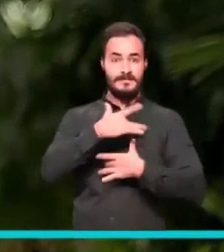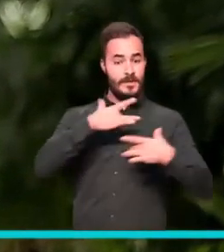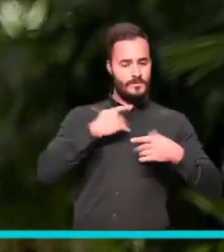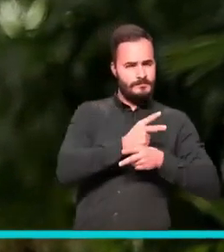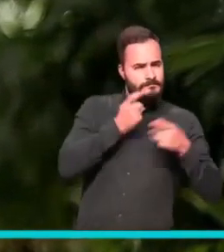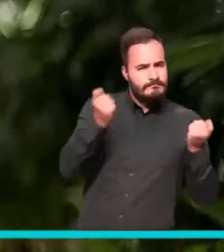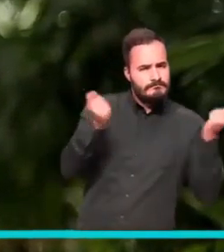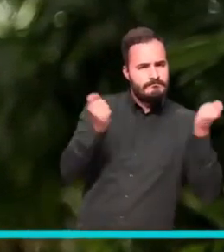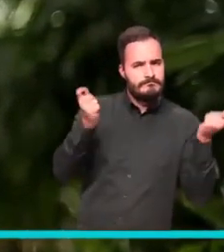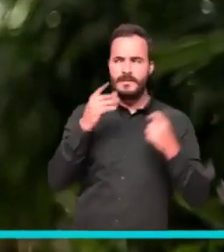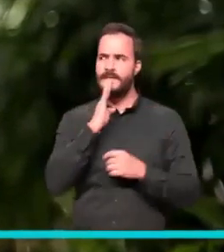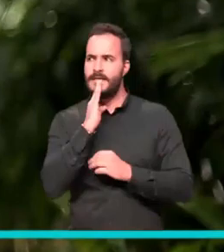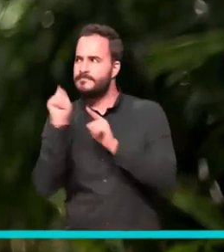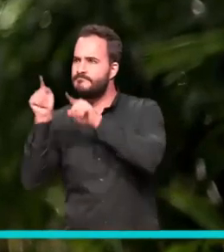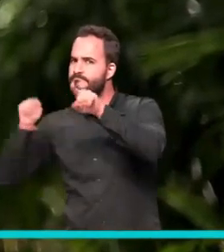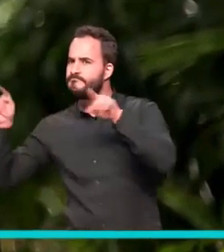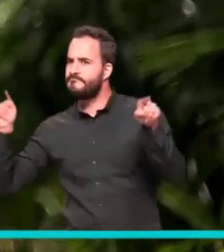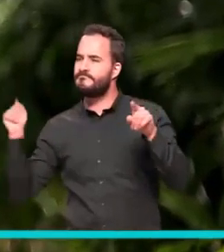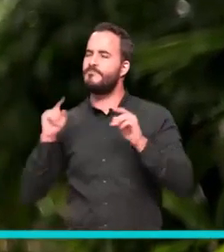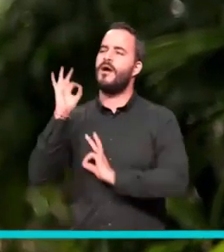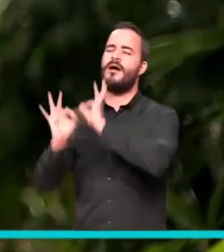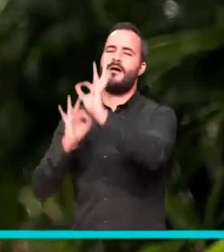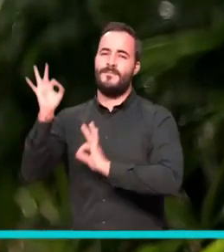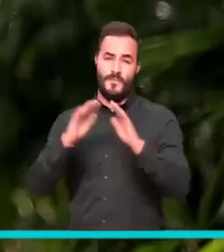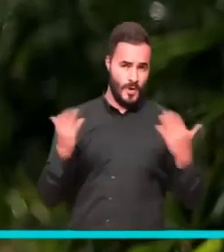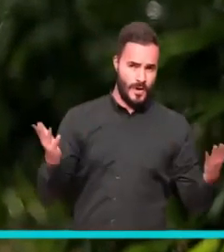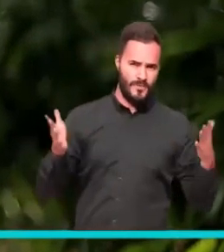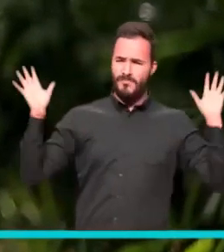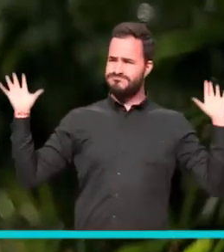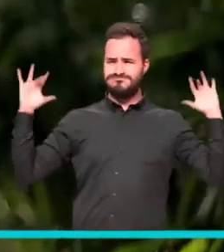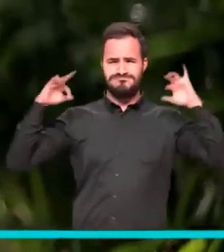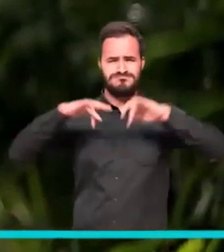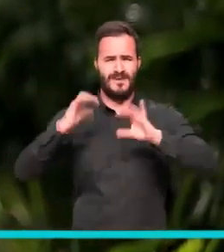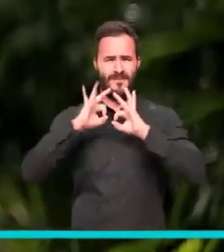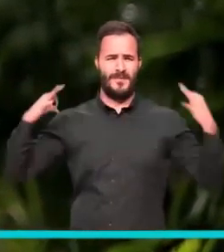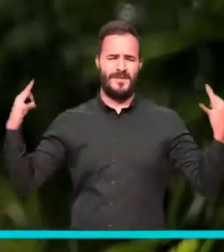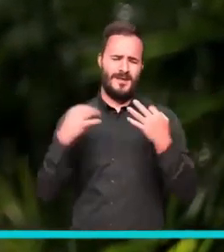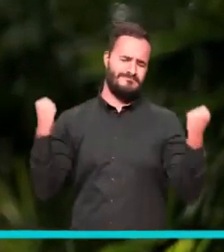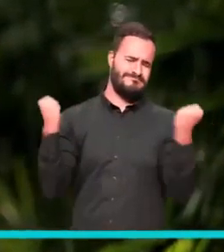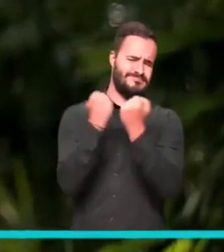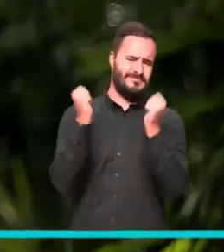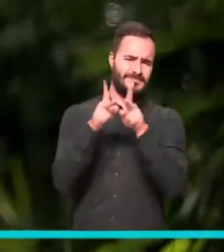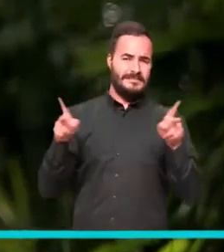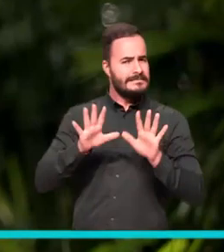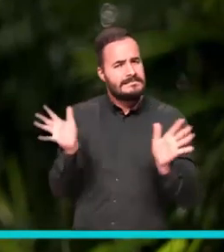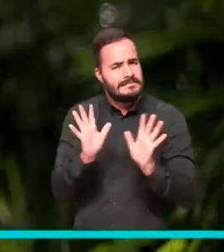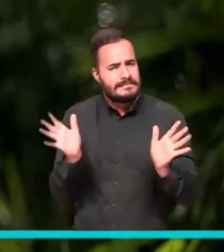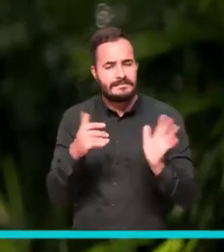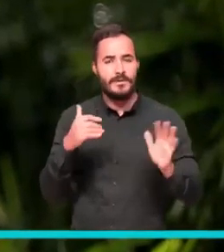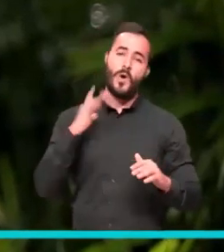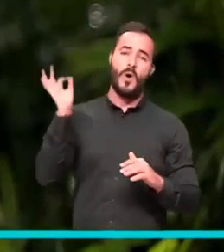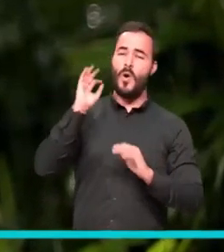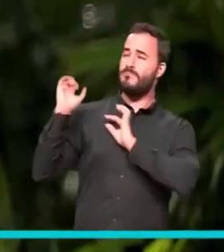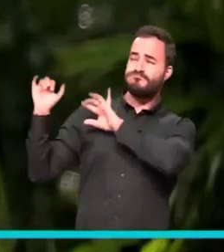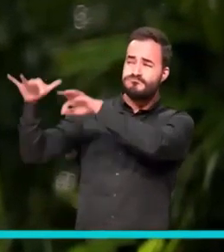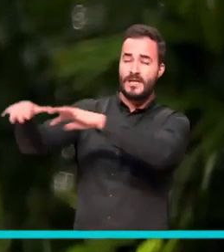y la de quienes nos rodean. Y la mejor forma de hacerlo es evitando encuentros familiares con grupos numerosos de personas y absteniéndose